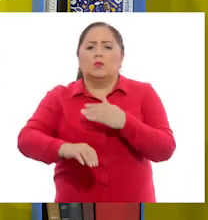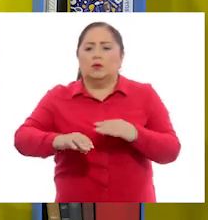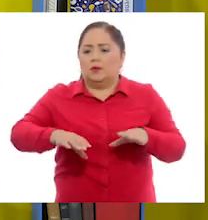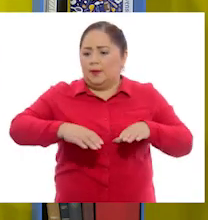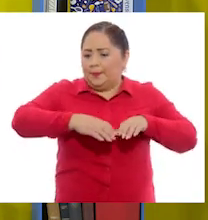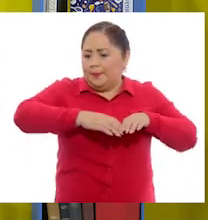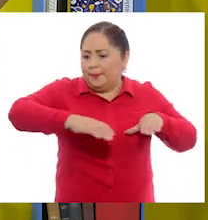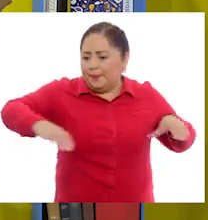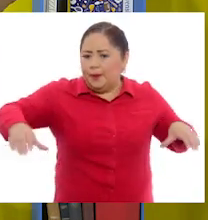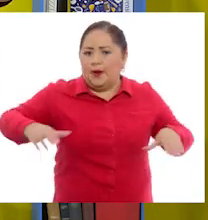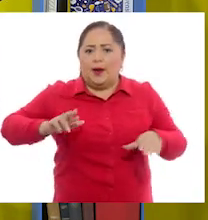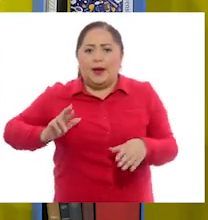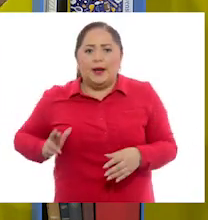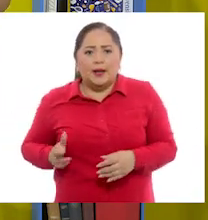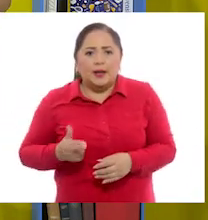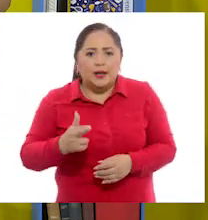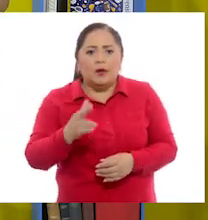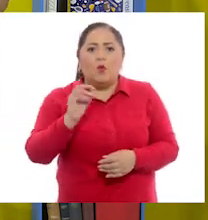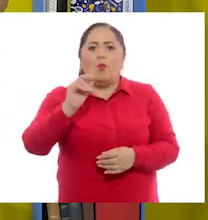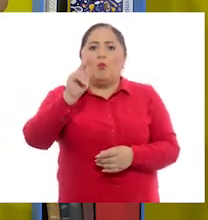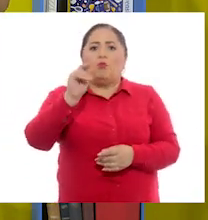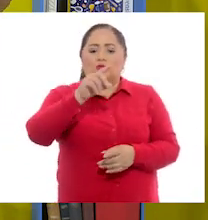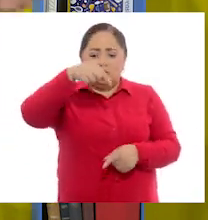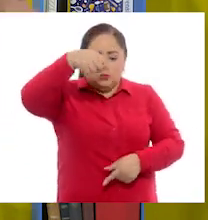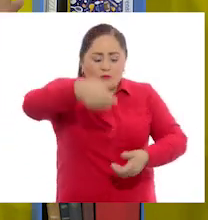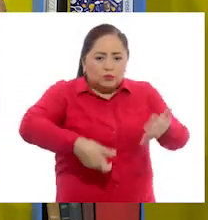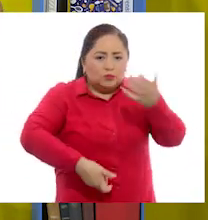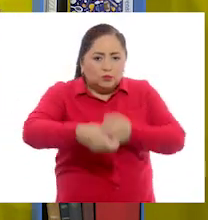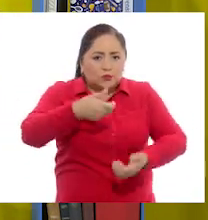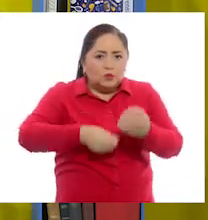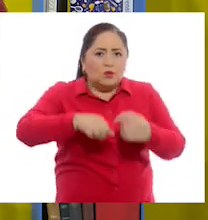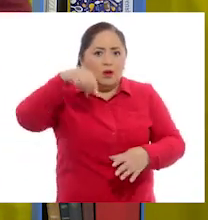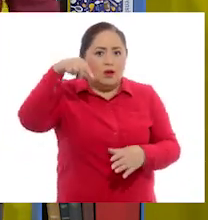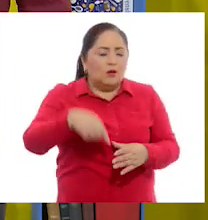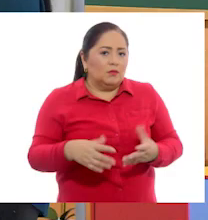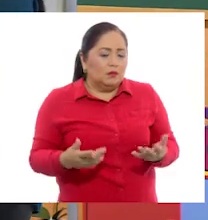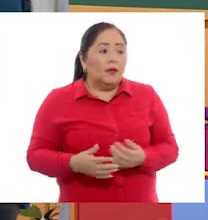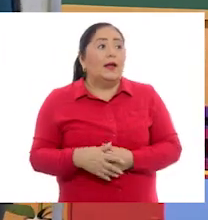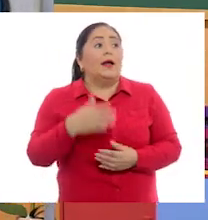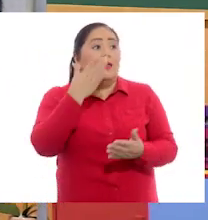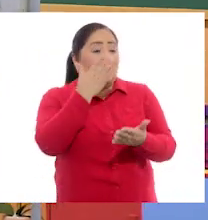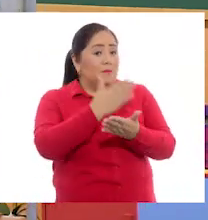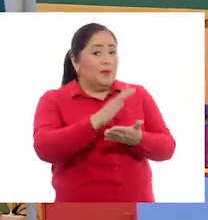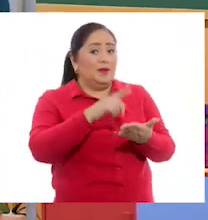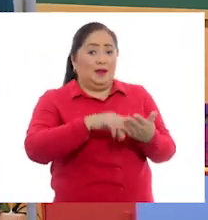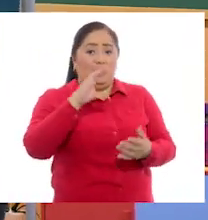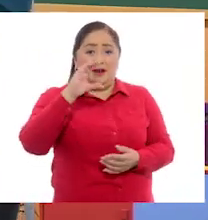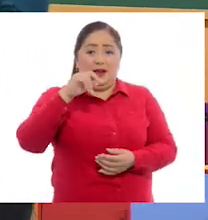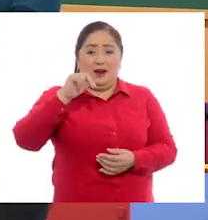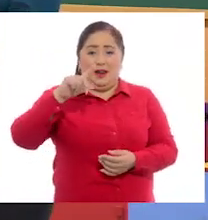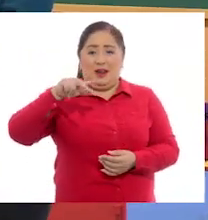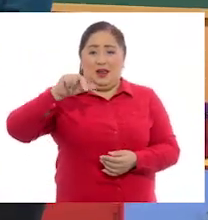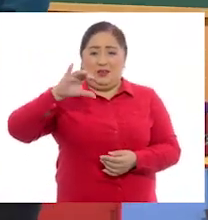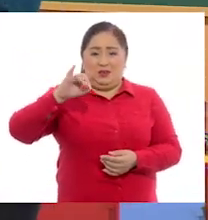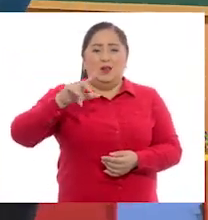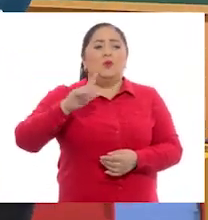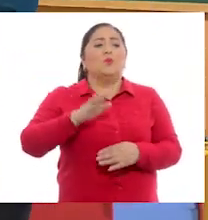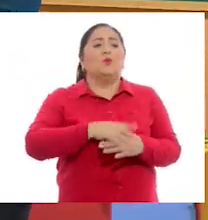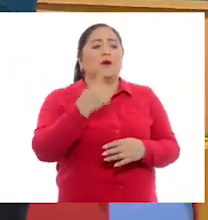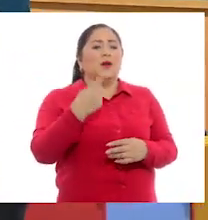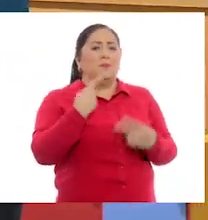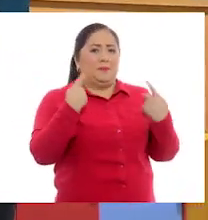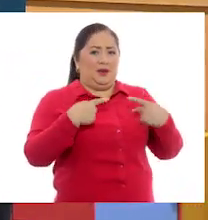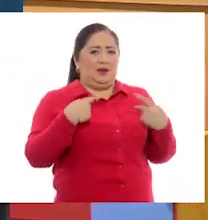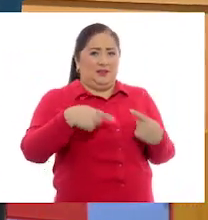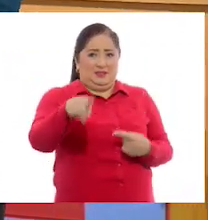barranca, un río, un pozo o un puente. Además, maestro, Canal Nacional, porque si usted le pregunta a la